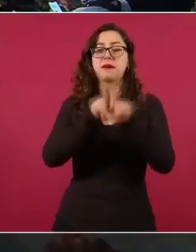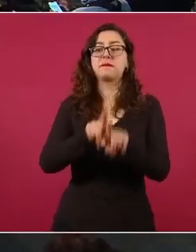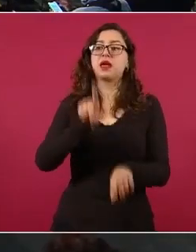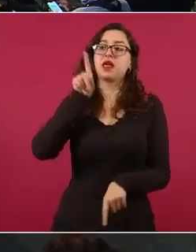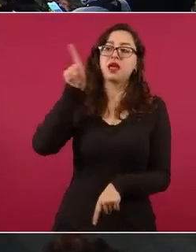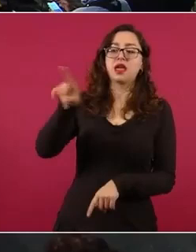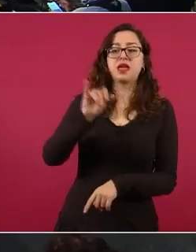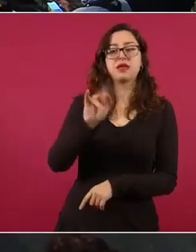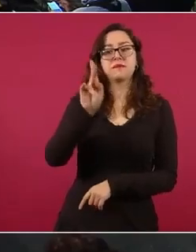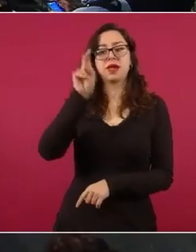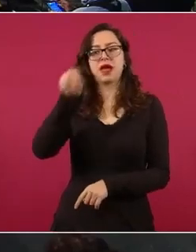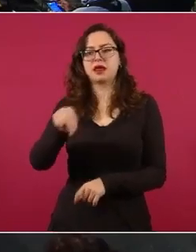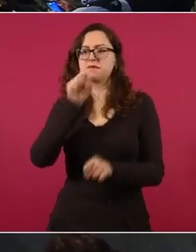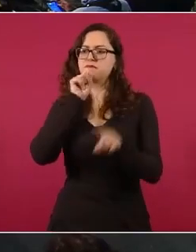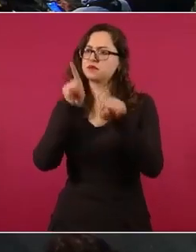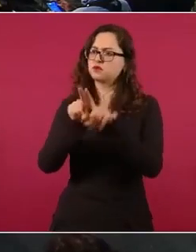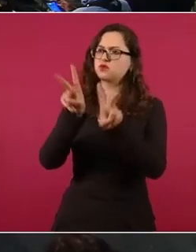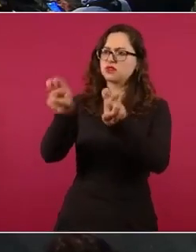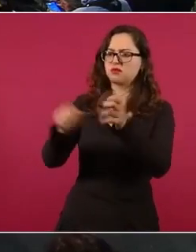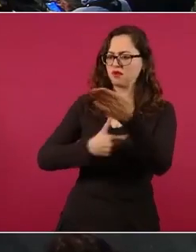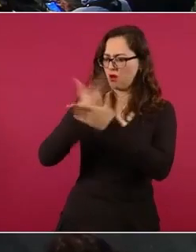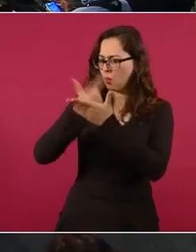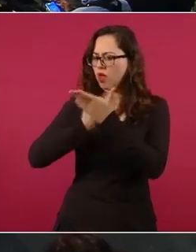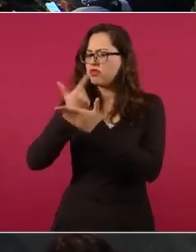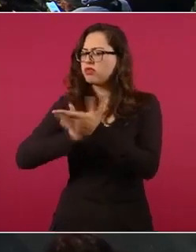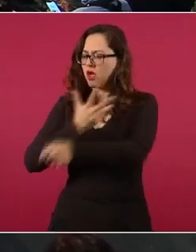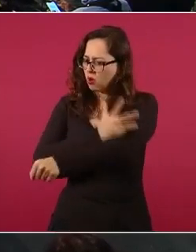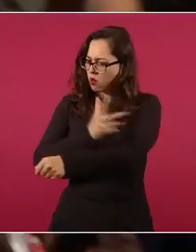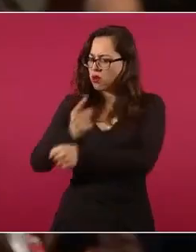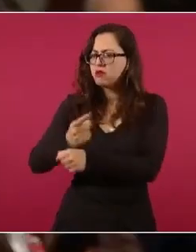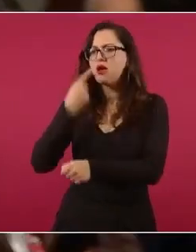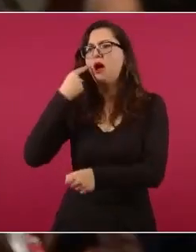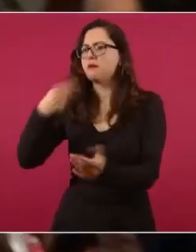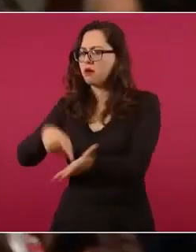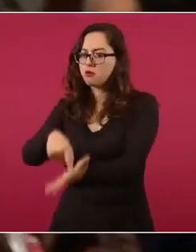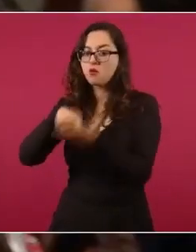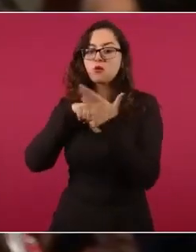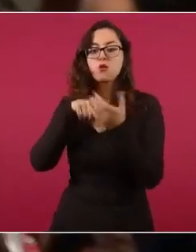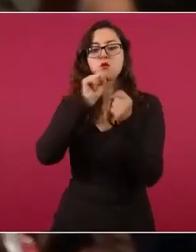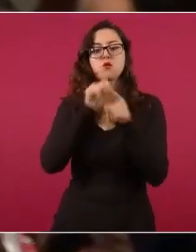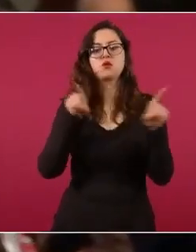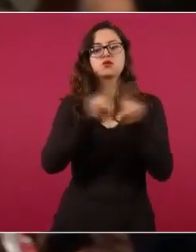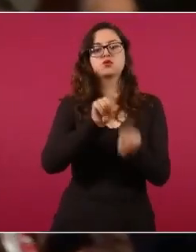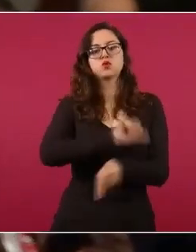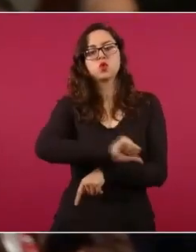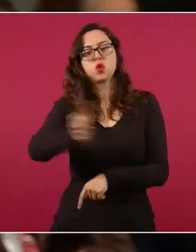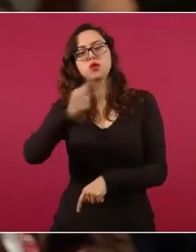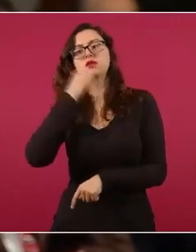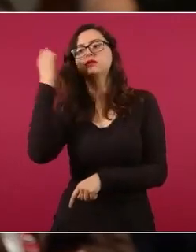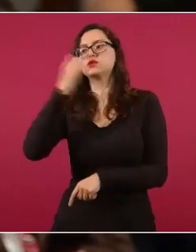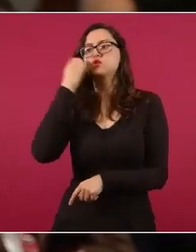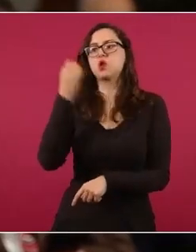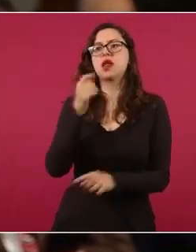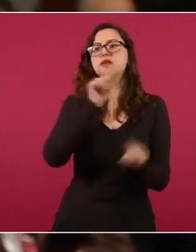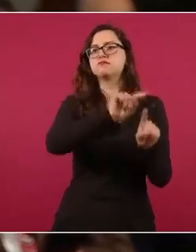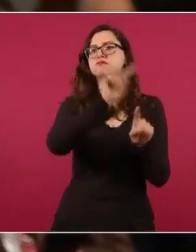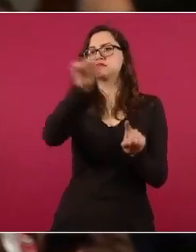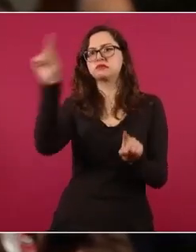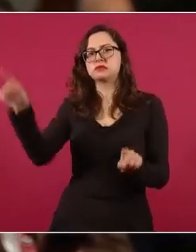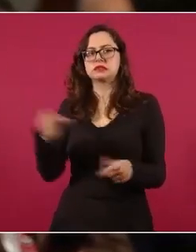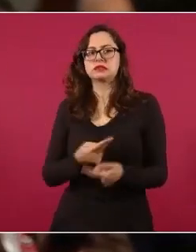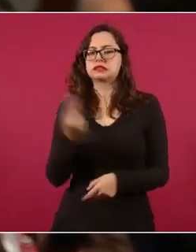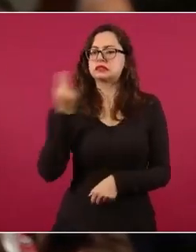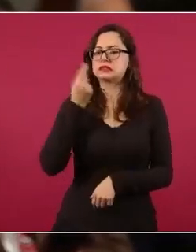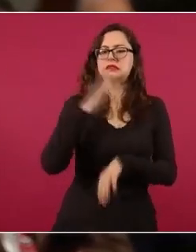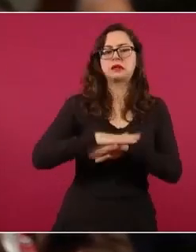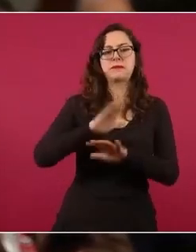los recursos y en otras universidades, en otras instituciones públicas de educación superior se pide más presupuesto, se pide